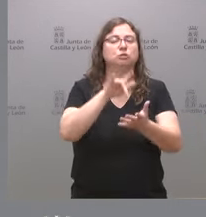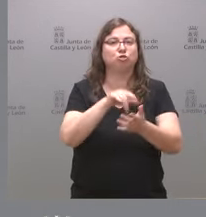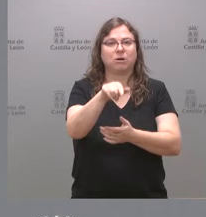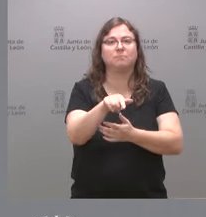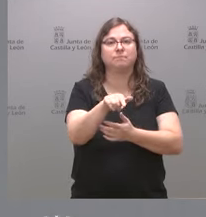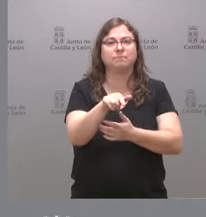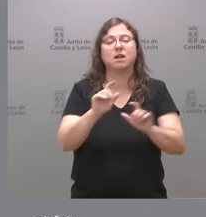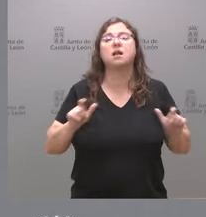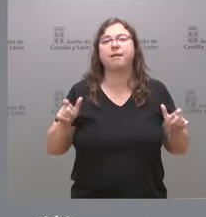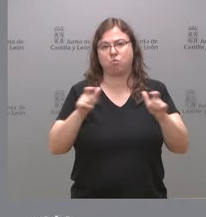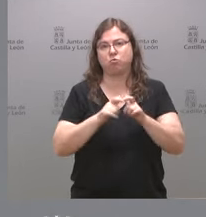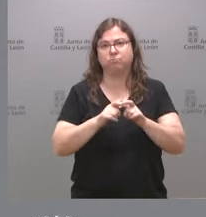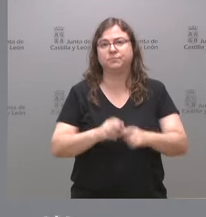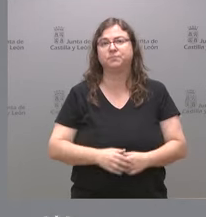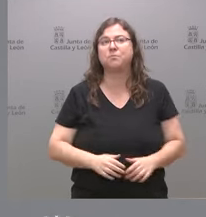reunión